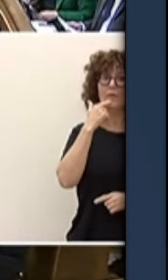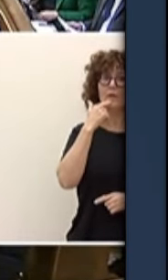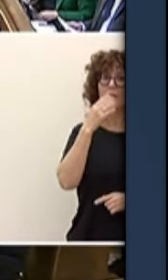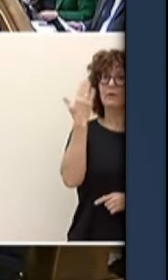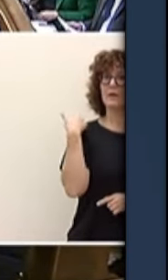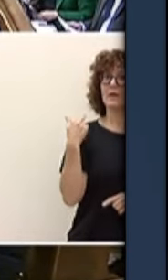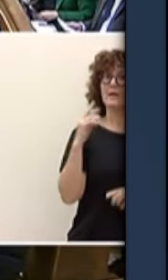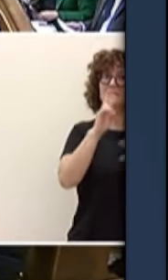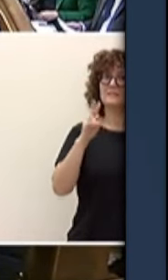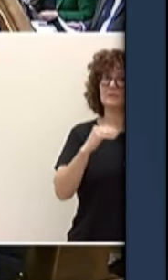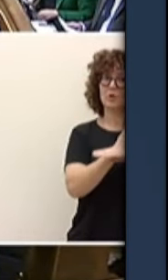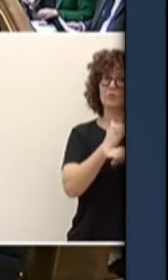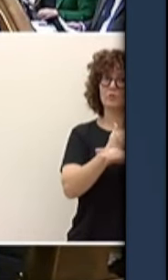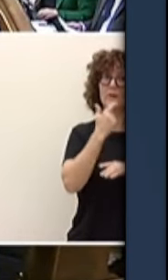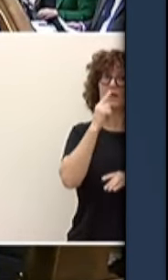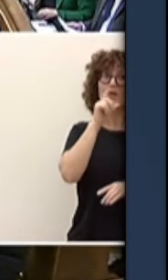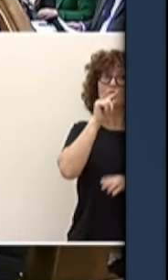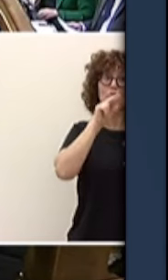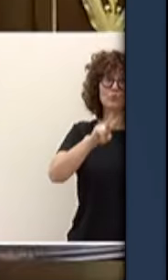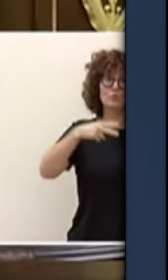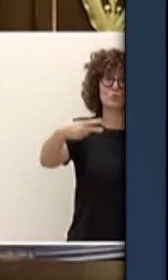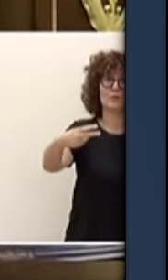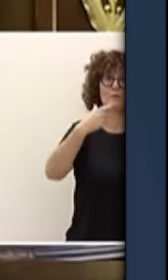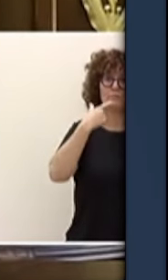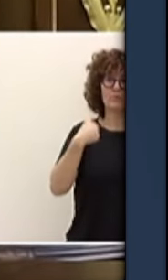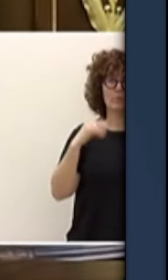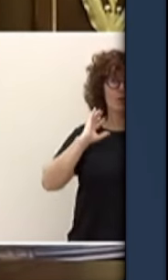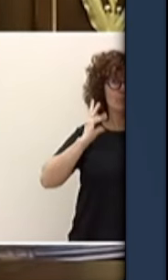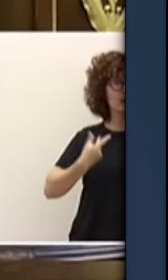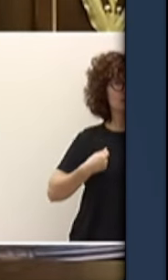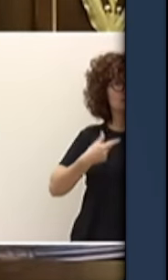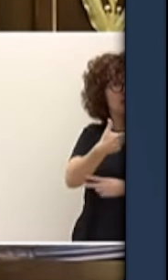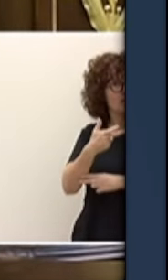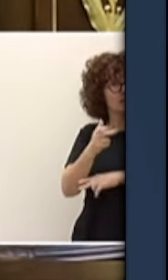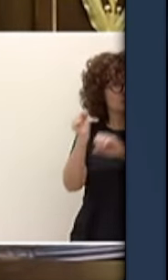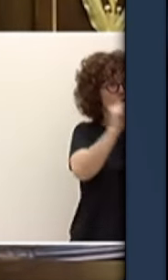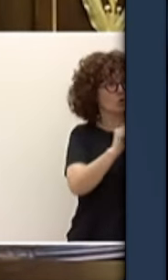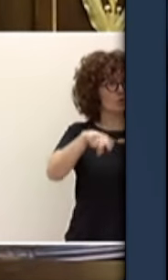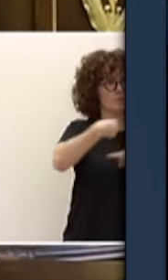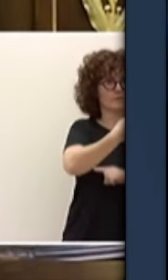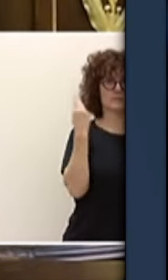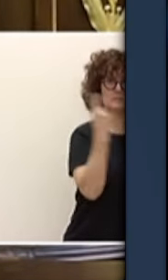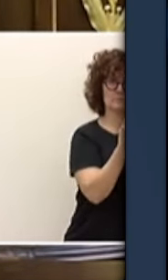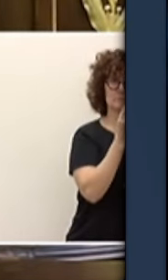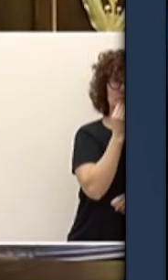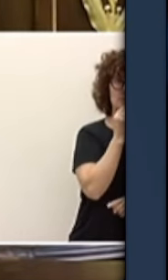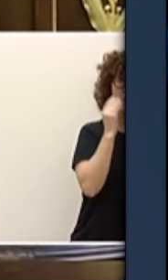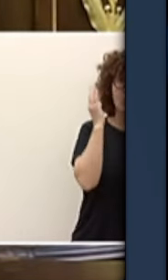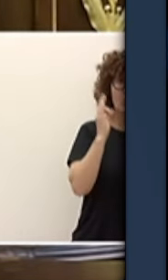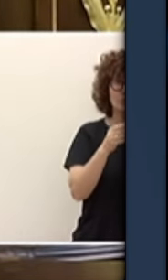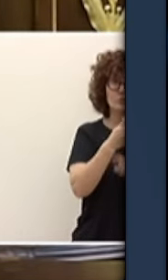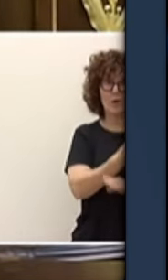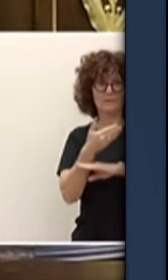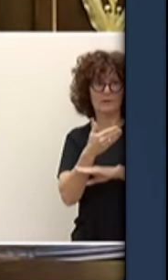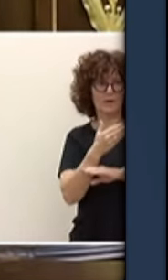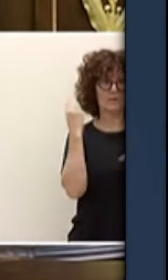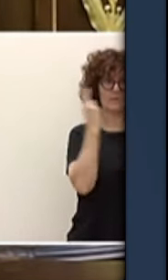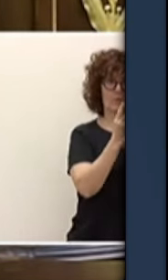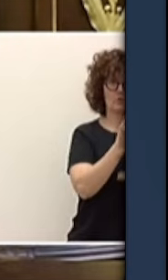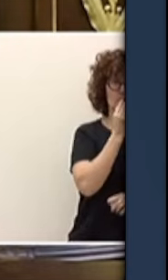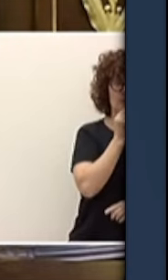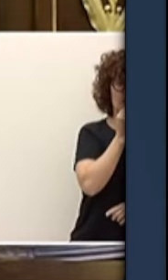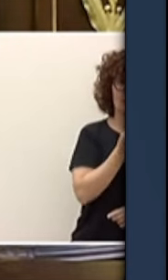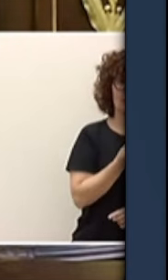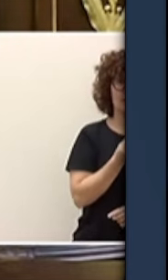derecho a defenderse cuando precisamente acababan de atacar brutalmente a Israel. Para promocionar este disparate calamitoso de la inmigración